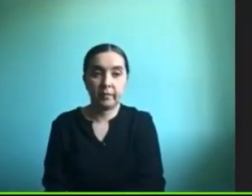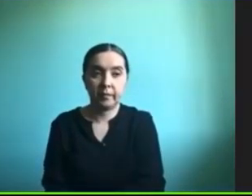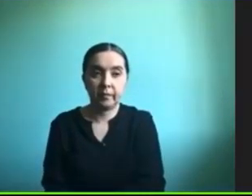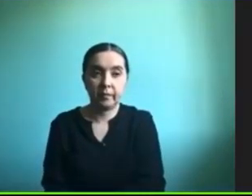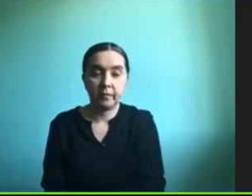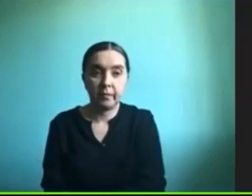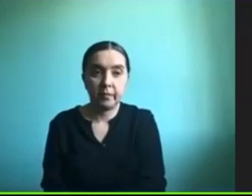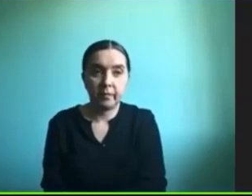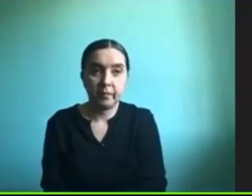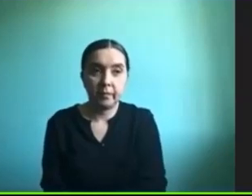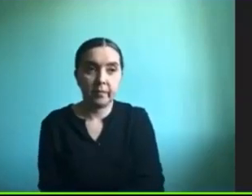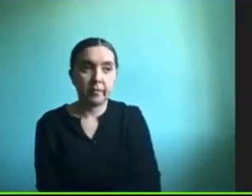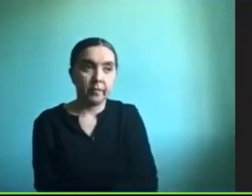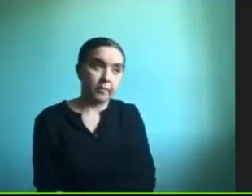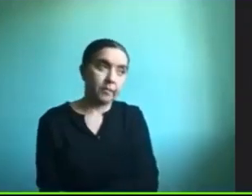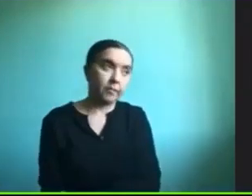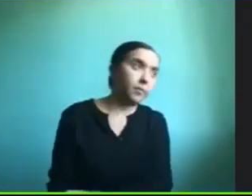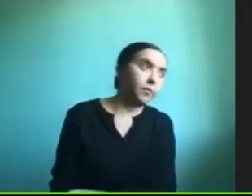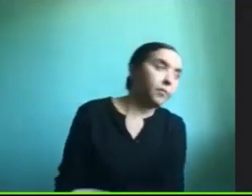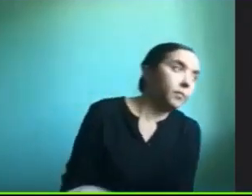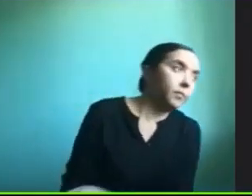veamos más preguntas